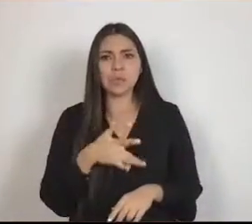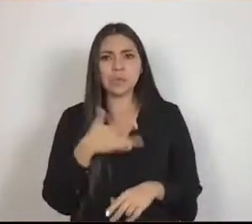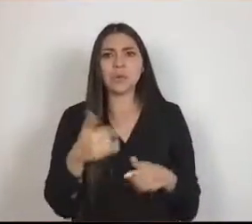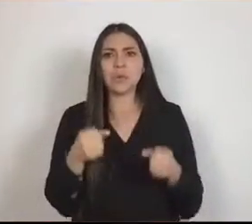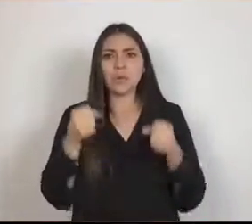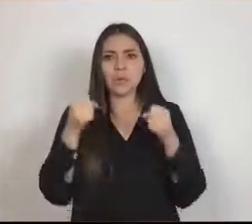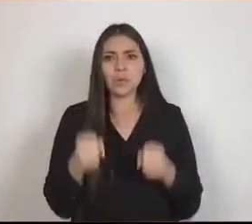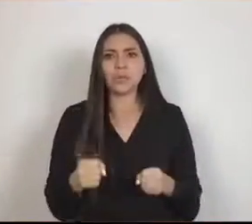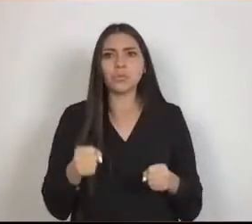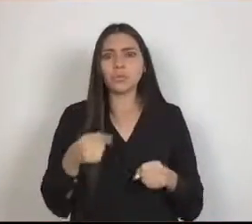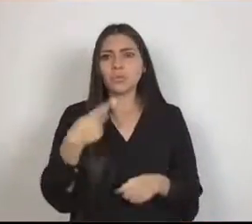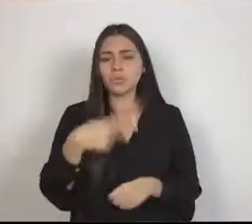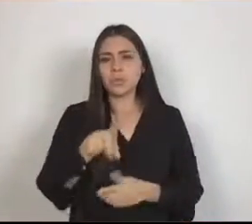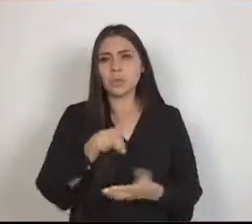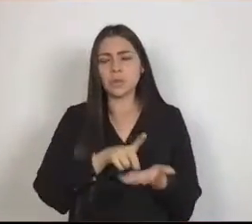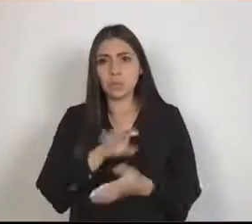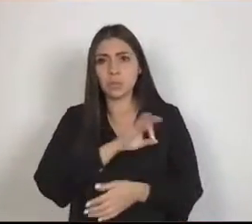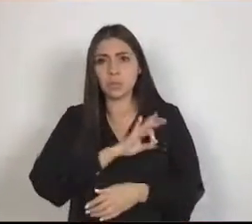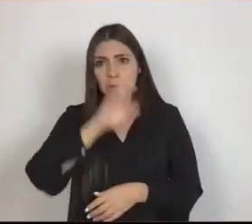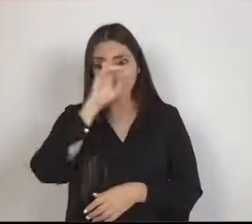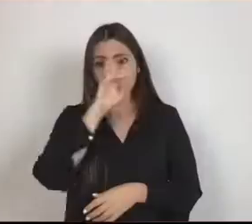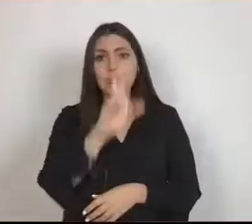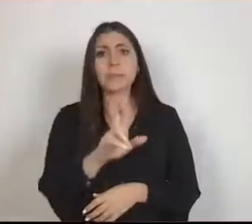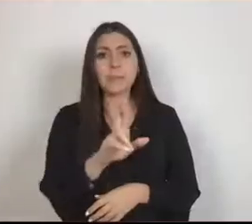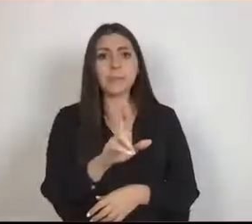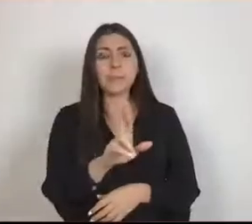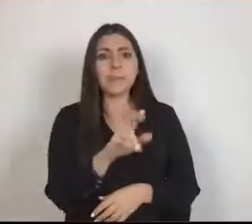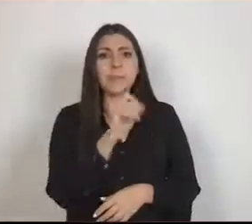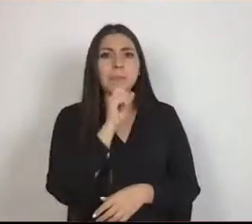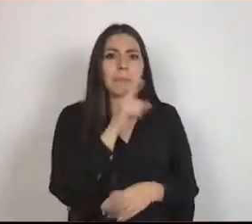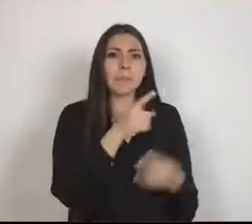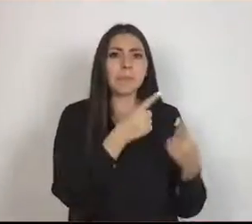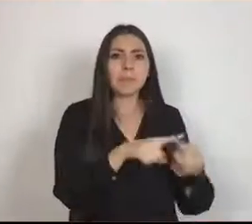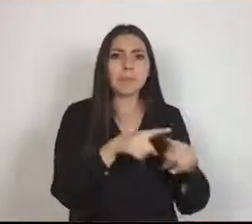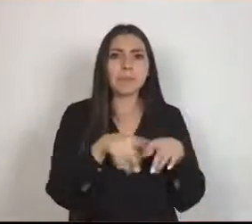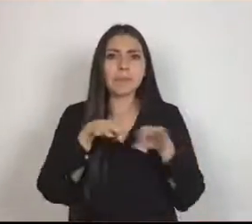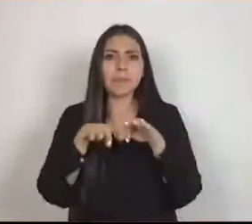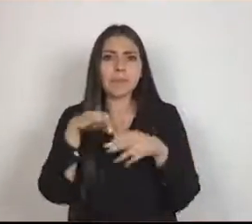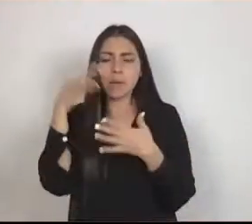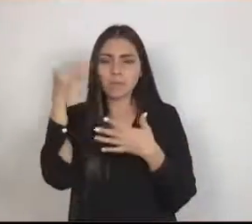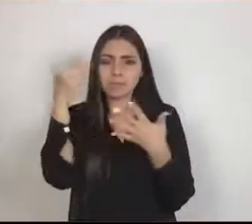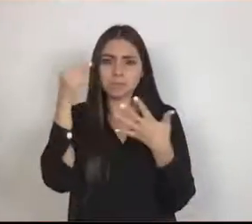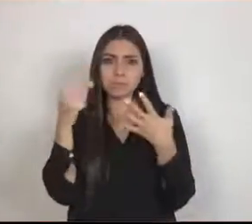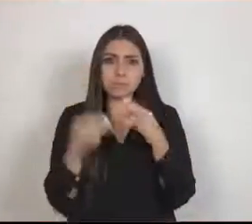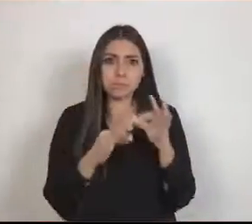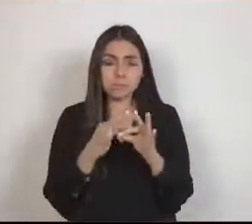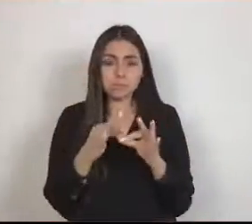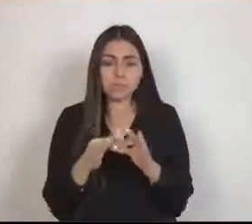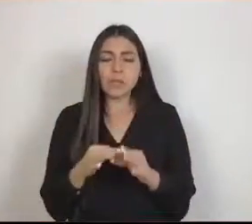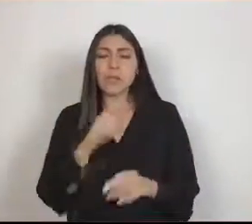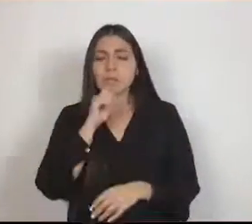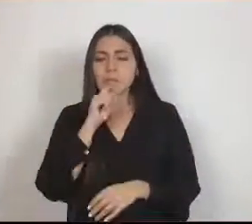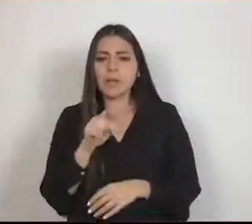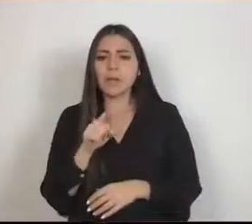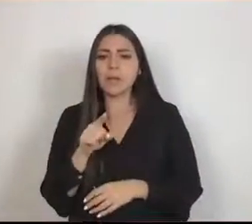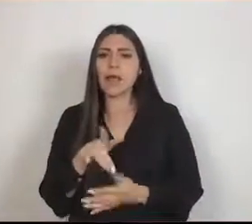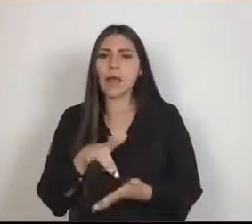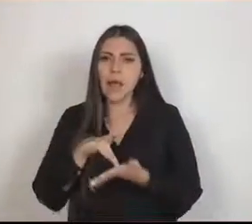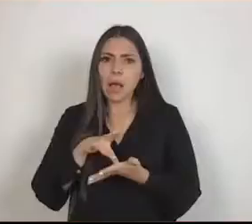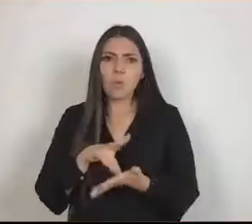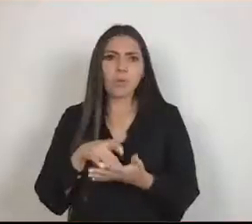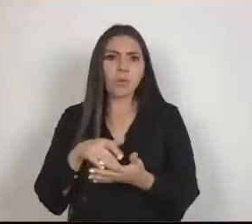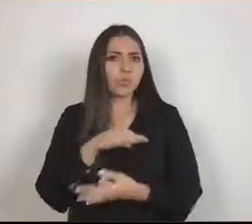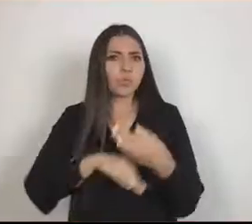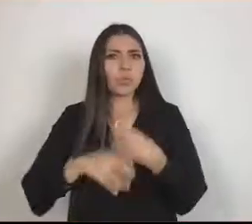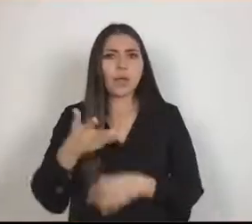que se respeten sus derechos y prestaciones, cuenten con todos los apoyos y recursos para que en